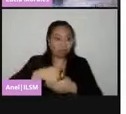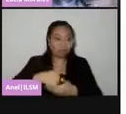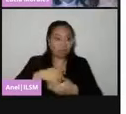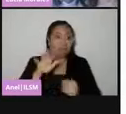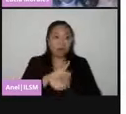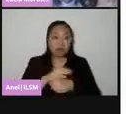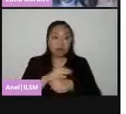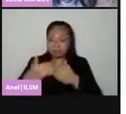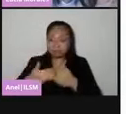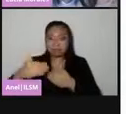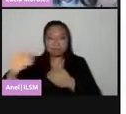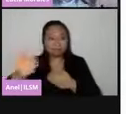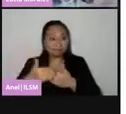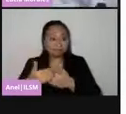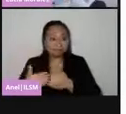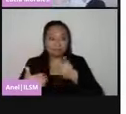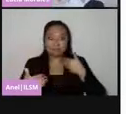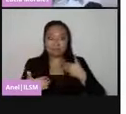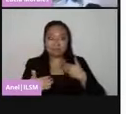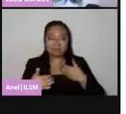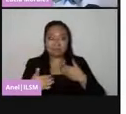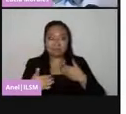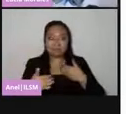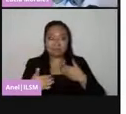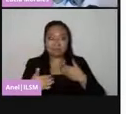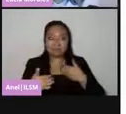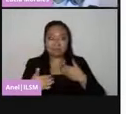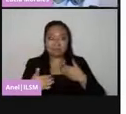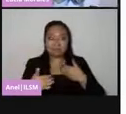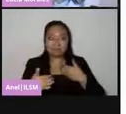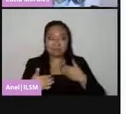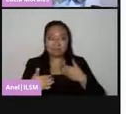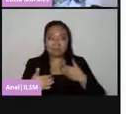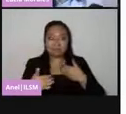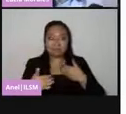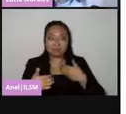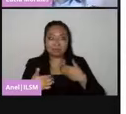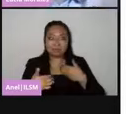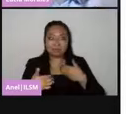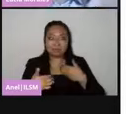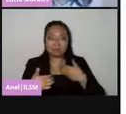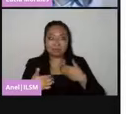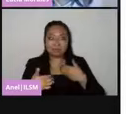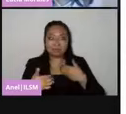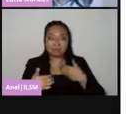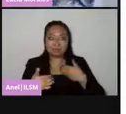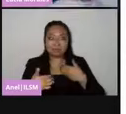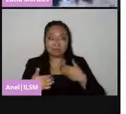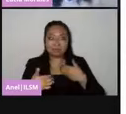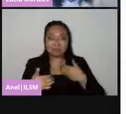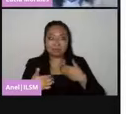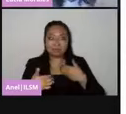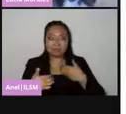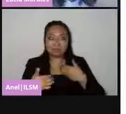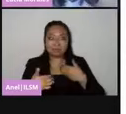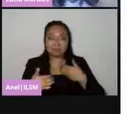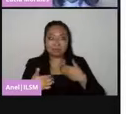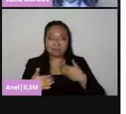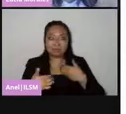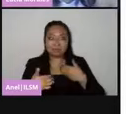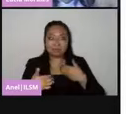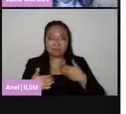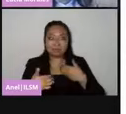porque las condiciones no lo permiten. Entonces les instala una casilla extraordinaria para que ejerzan este derecho al voto. Y las casillas